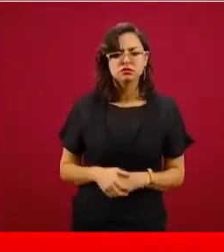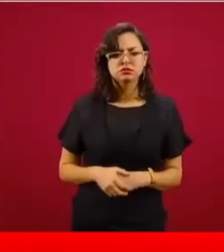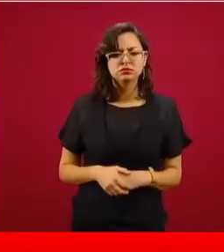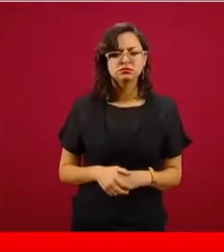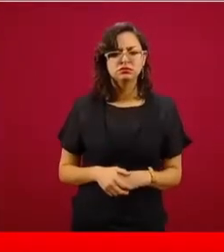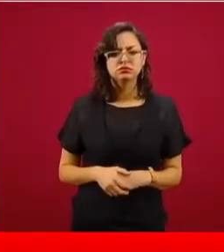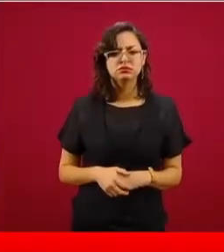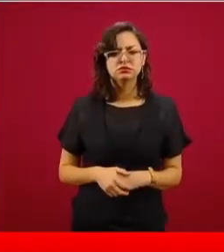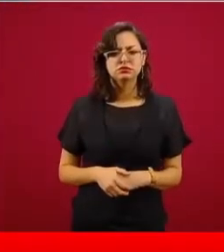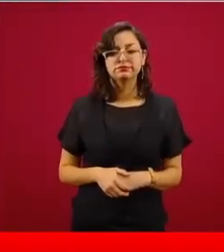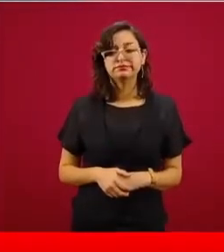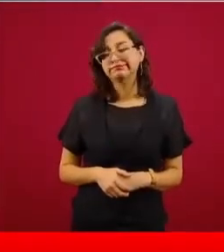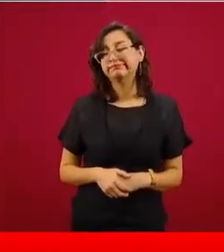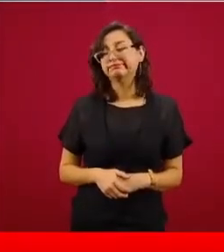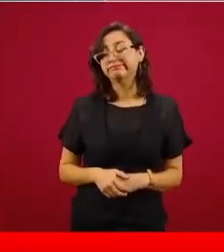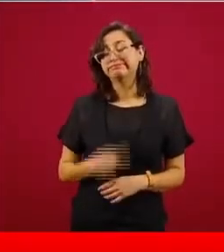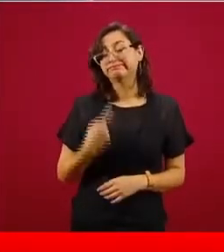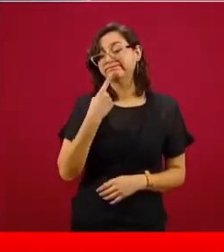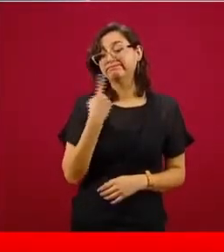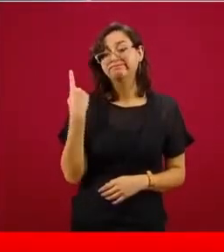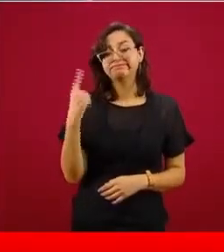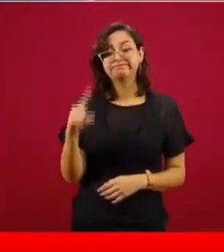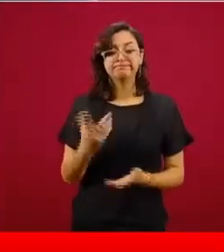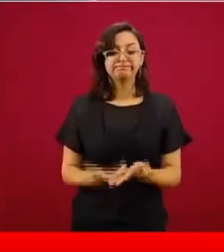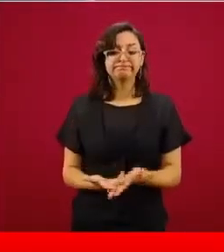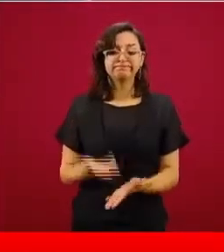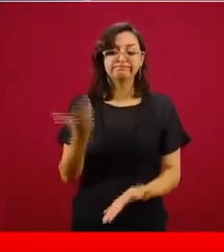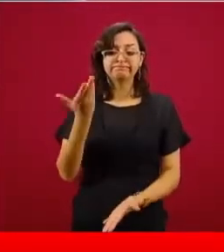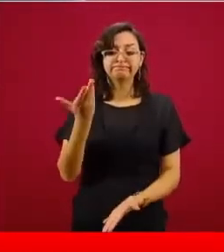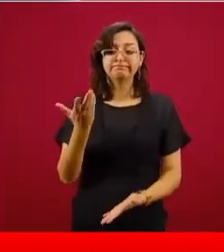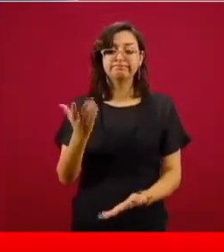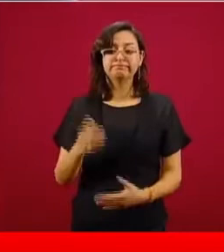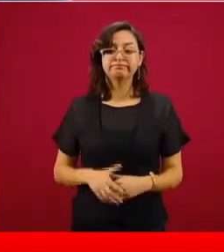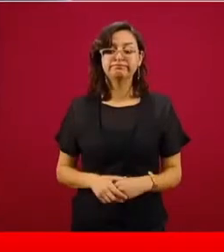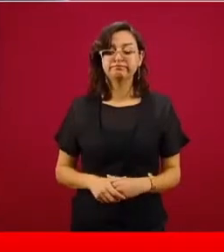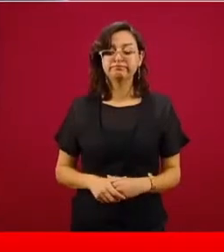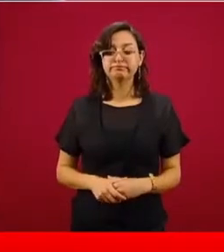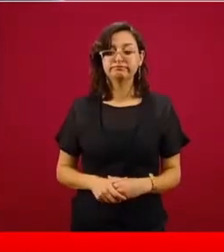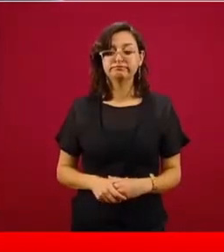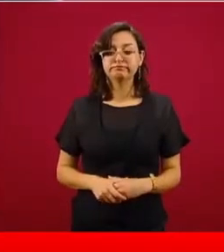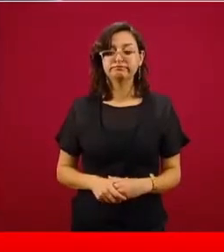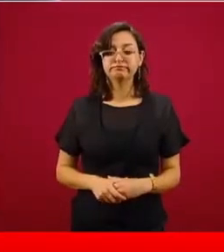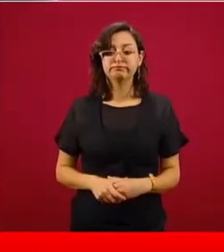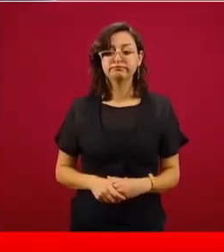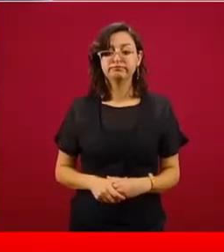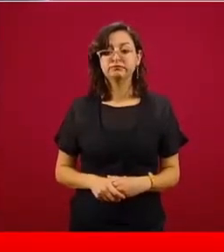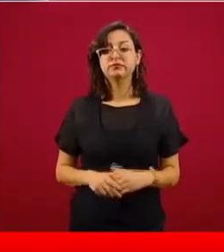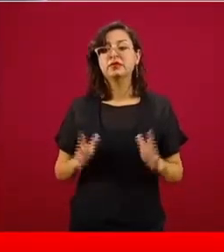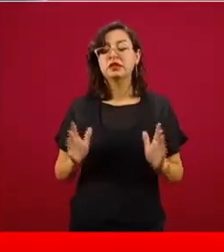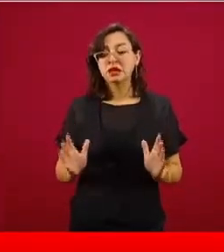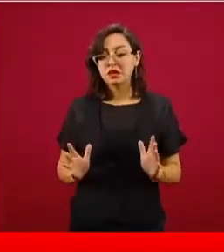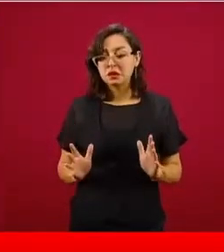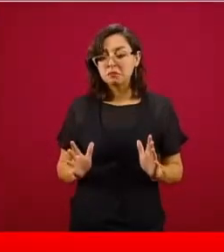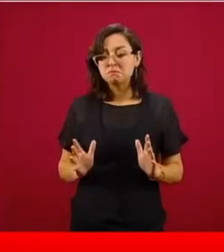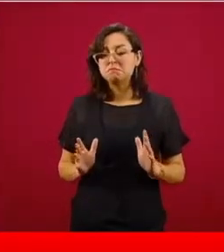proceda. Estamos corriendo ciertas cortesías